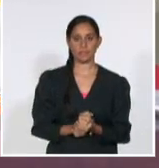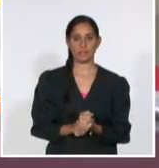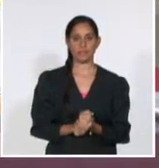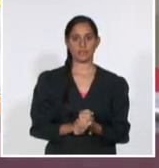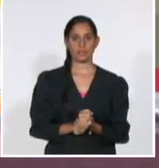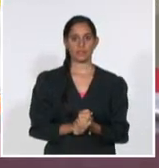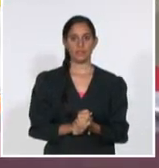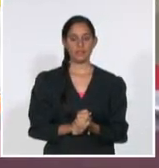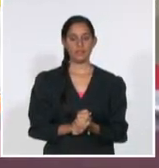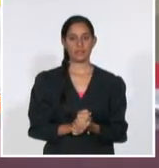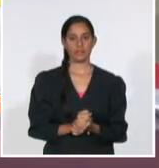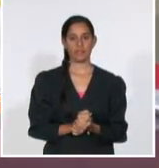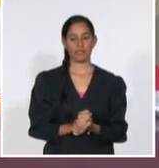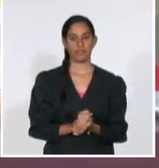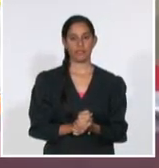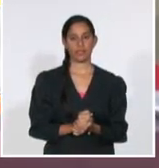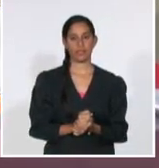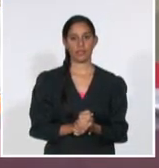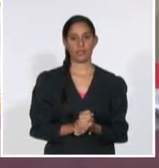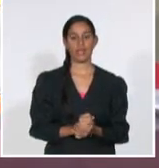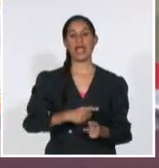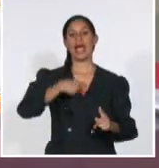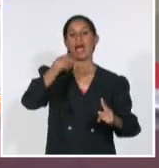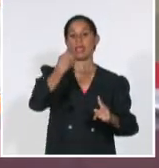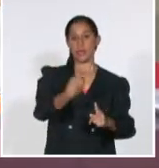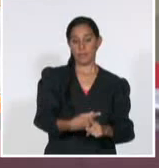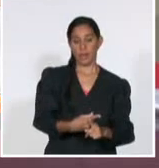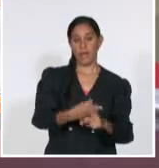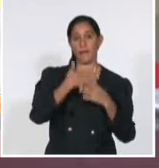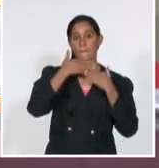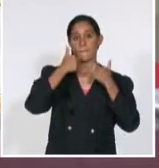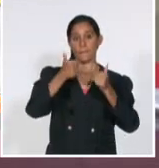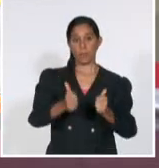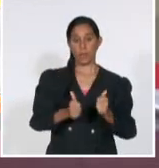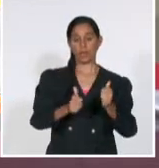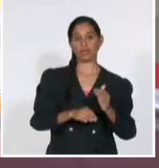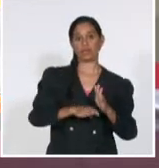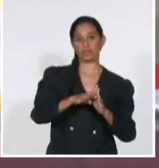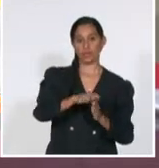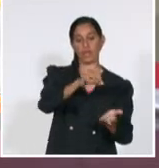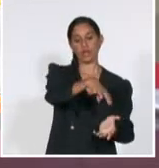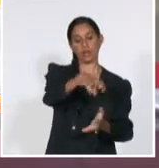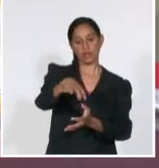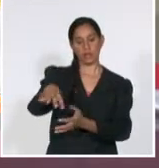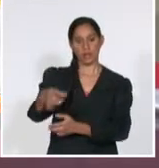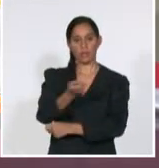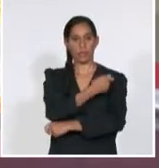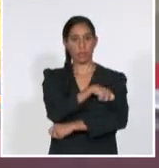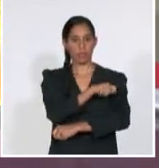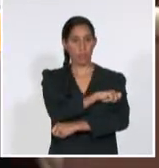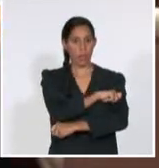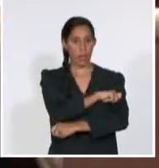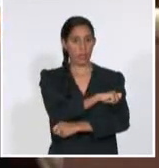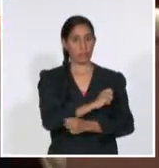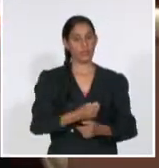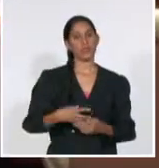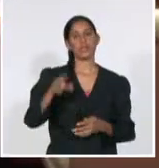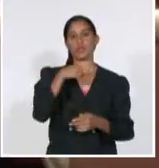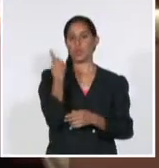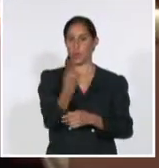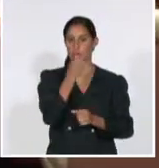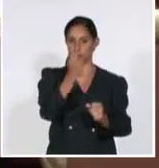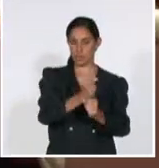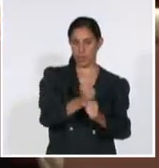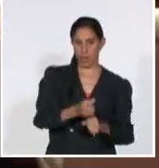encadenen además con realmente las potencialidades que existen en los territorios y en nuestra industria. En el